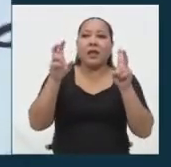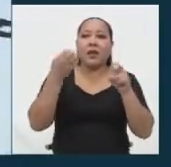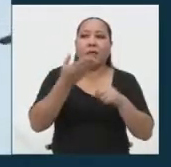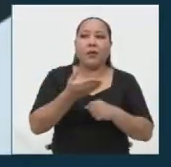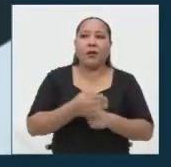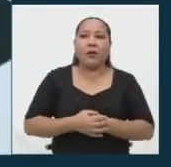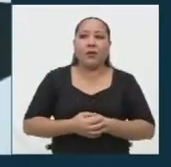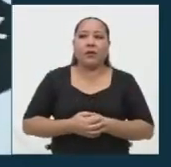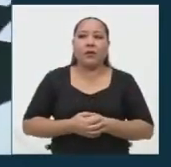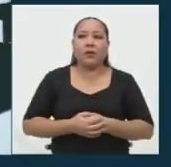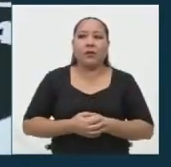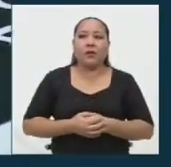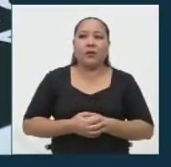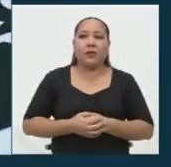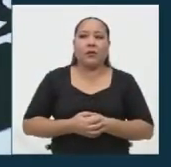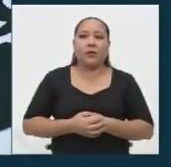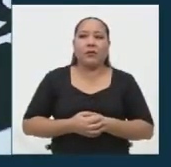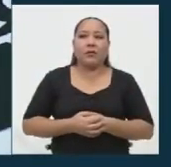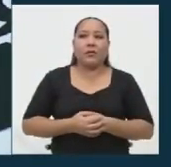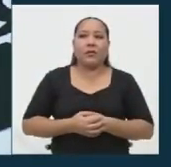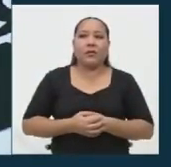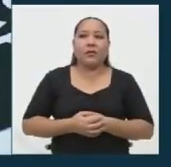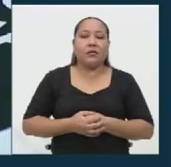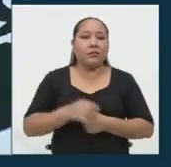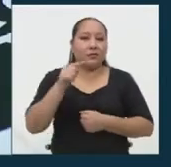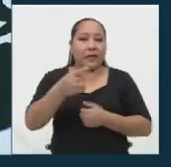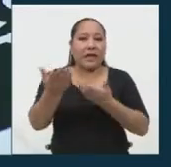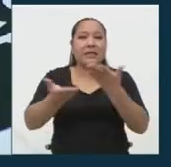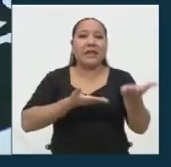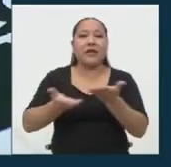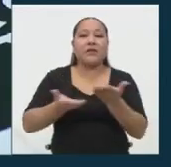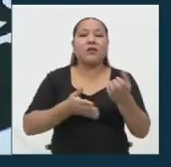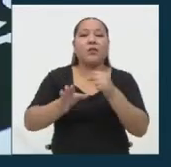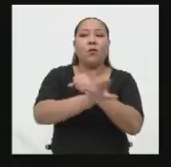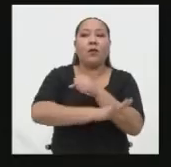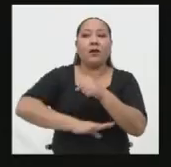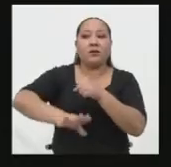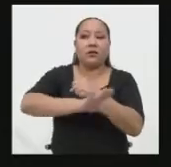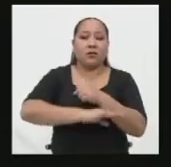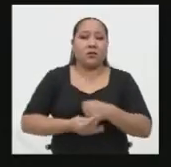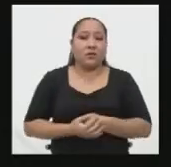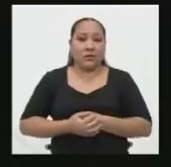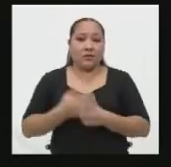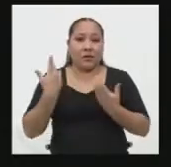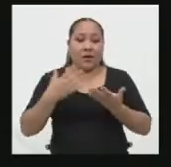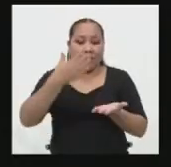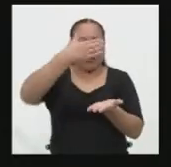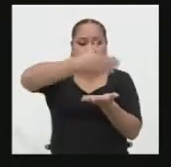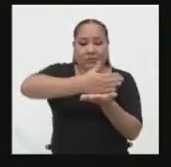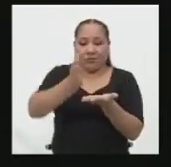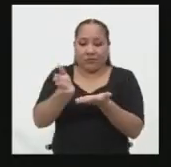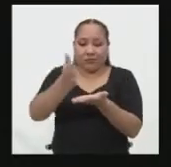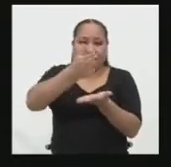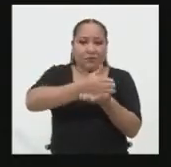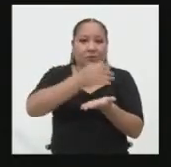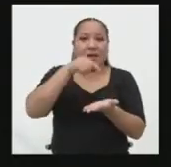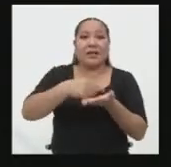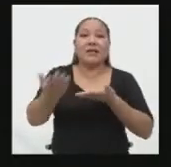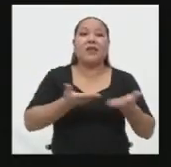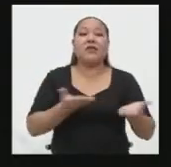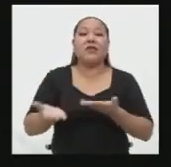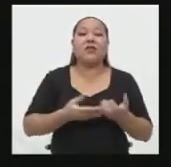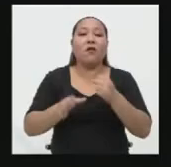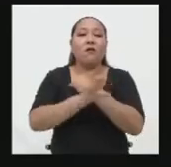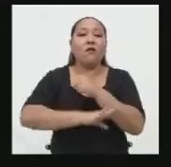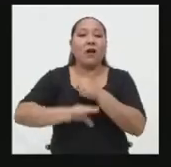servicios básicos. Está ya en la tajada de servicios básicos, así que planteamos